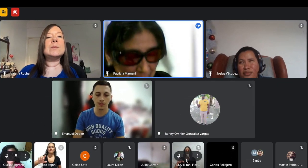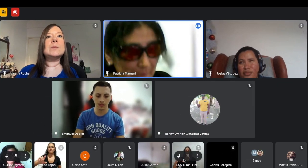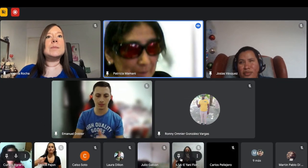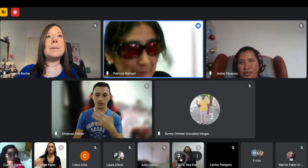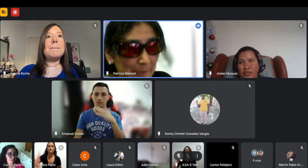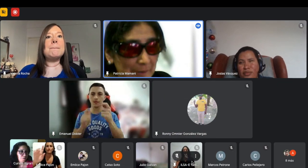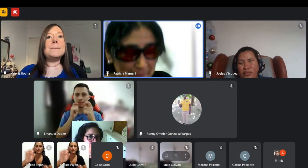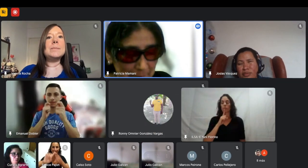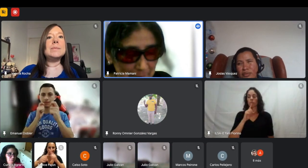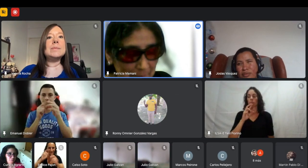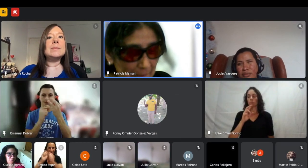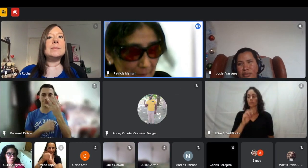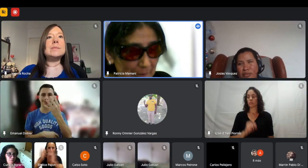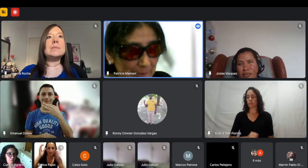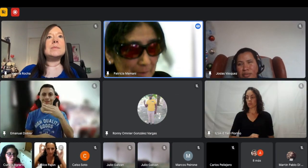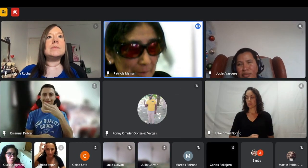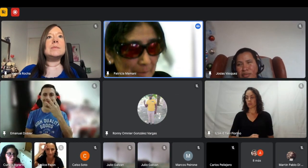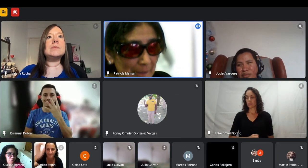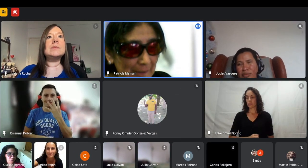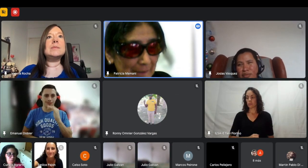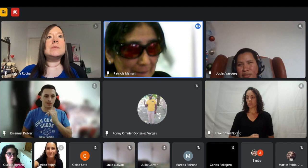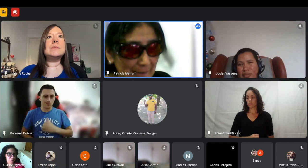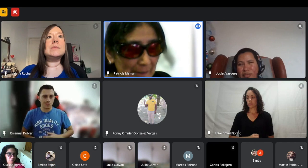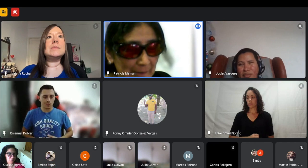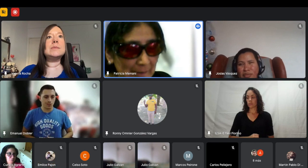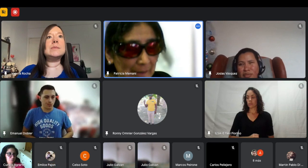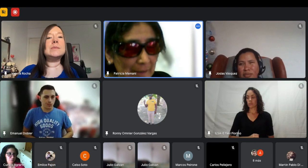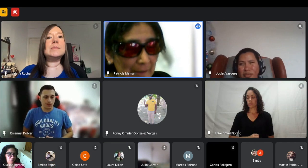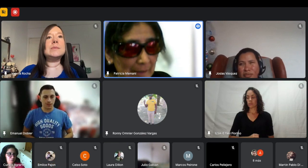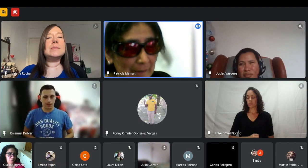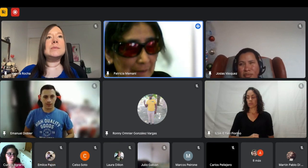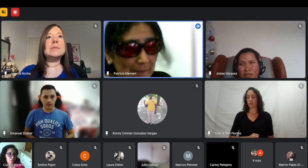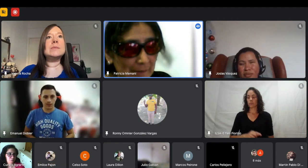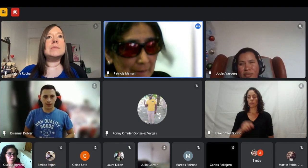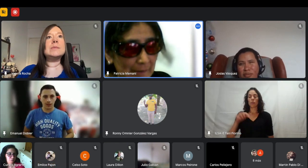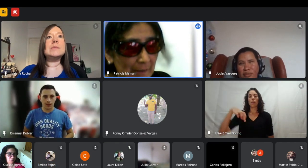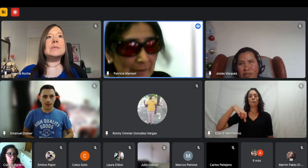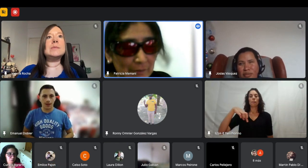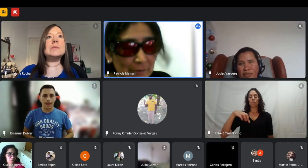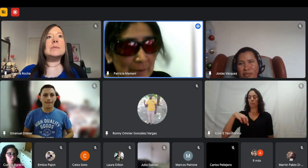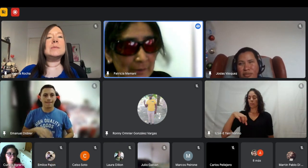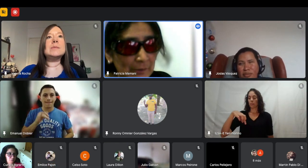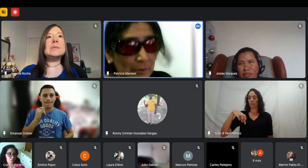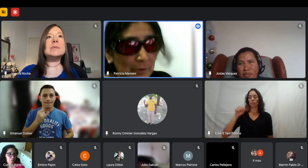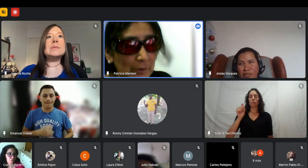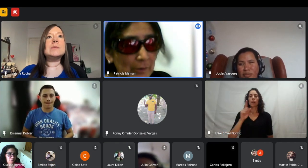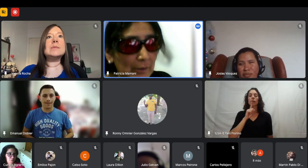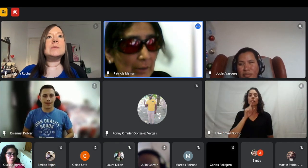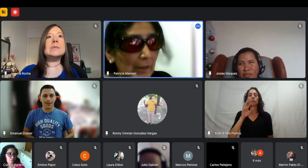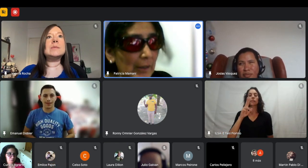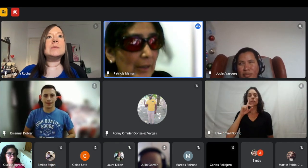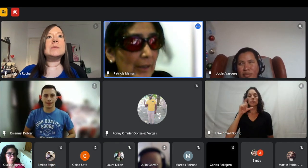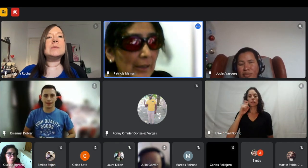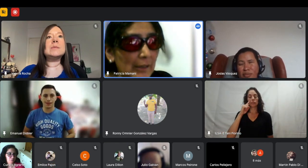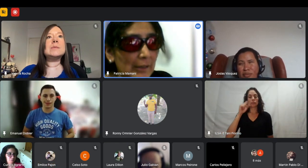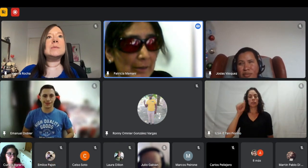absolutamente con todo lo que dijo Valen recién nada yo también soy